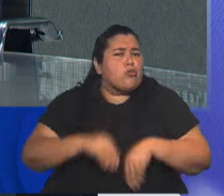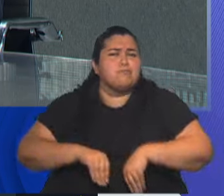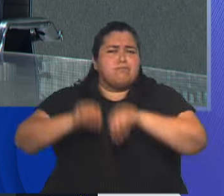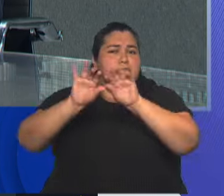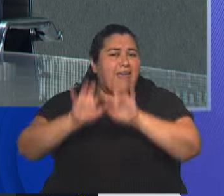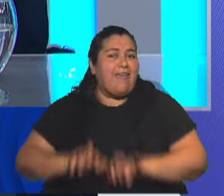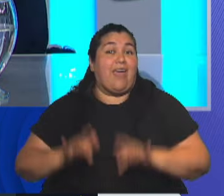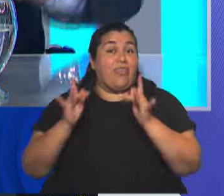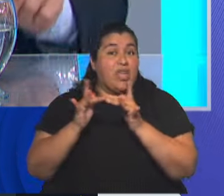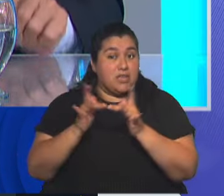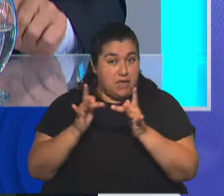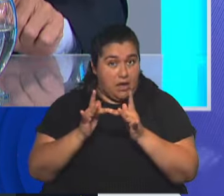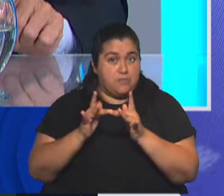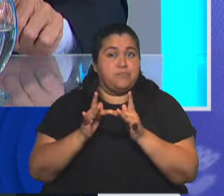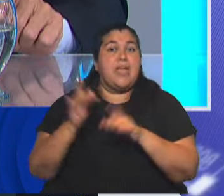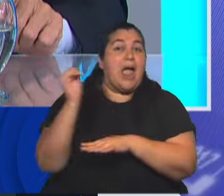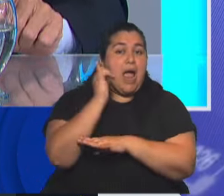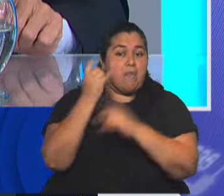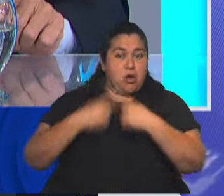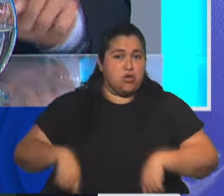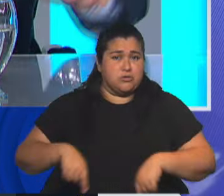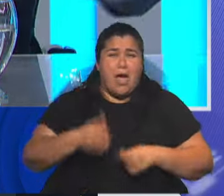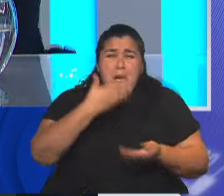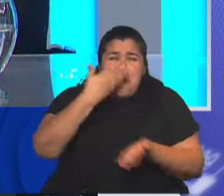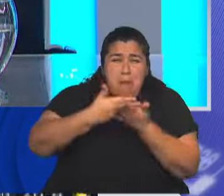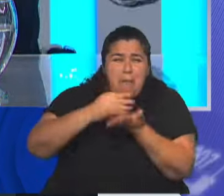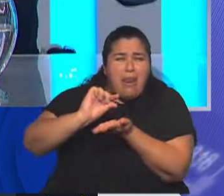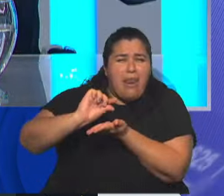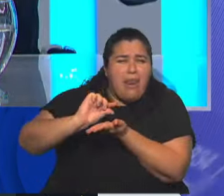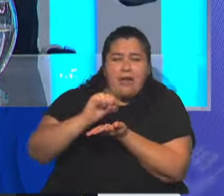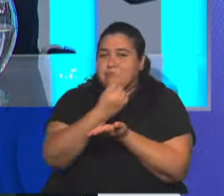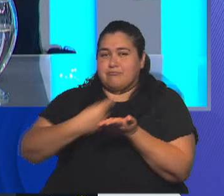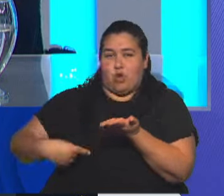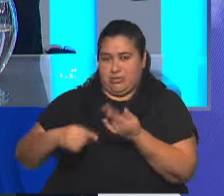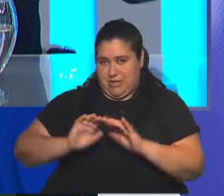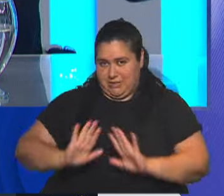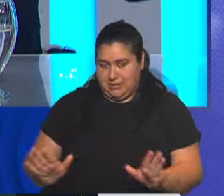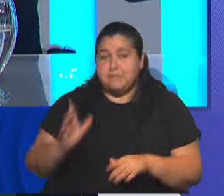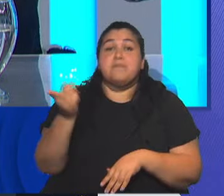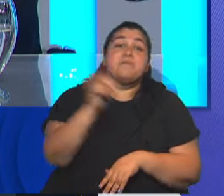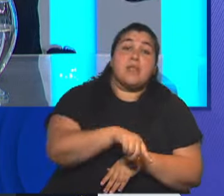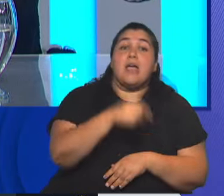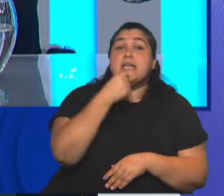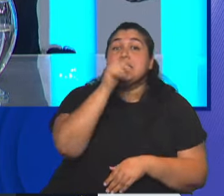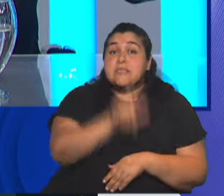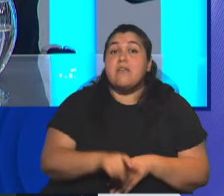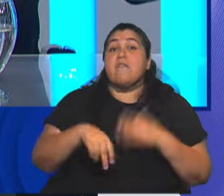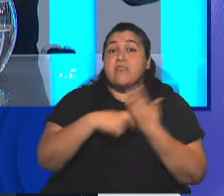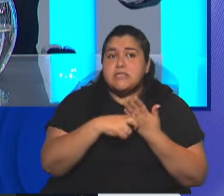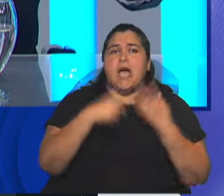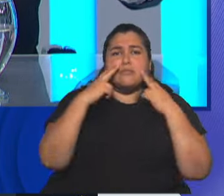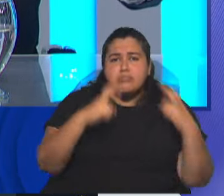todo digital y cámaras, así de papelitos, así. Y un fiscal que lleva adelante la investigación